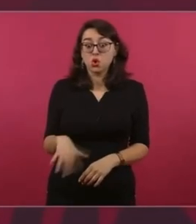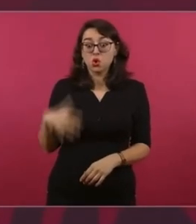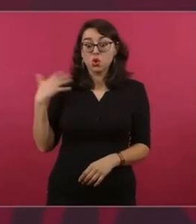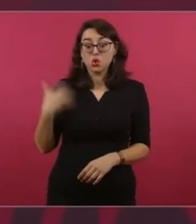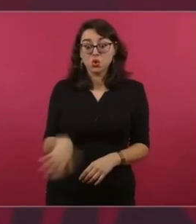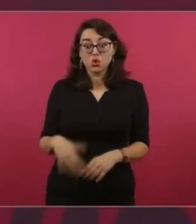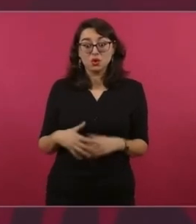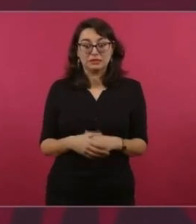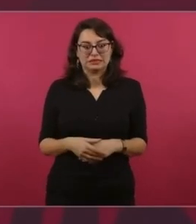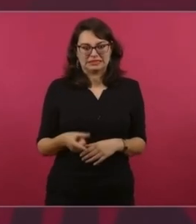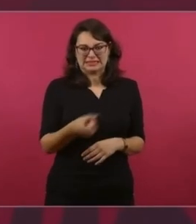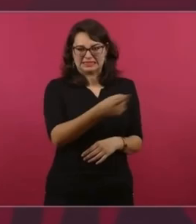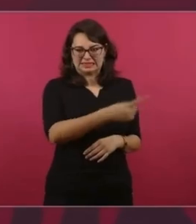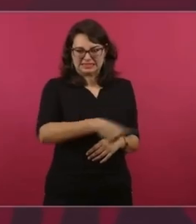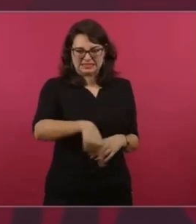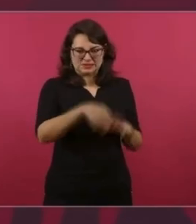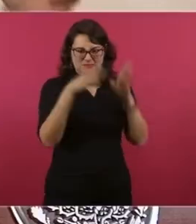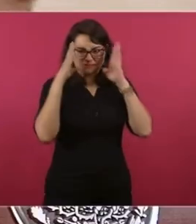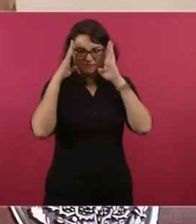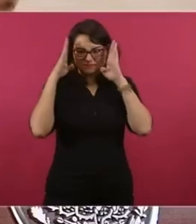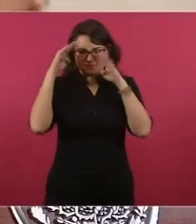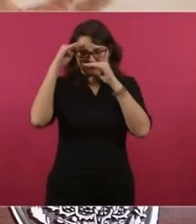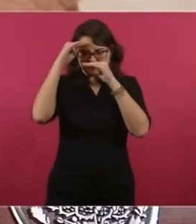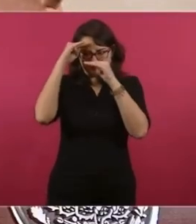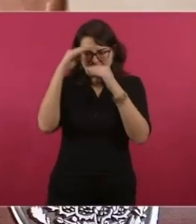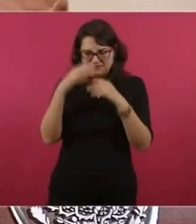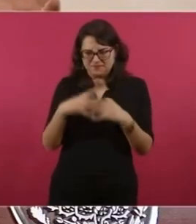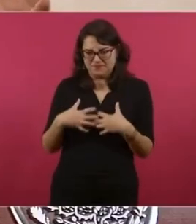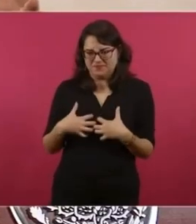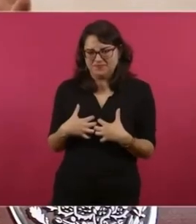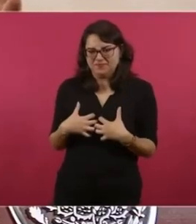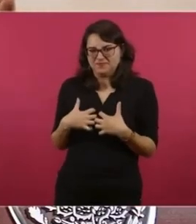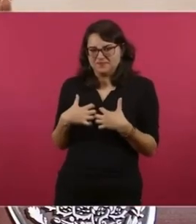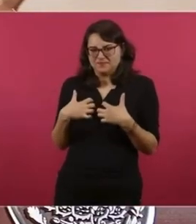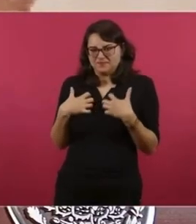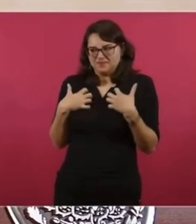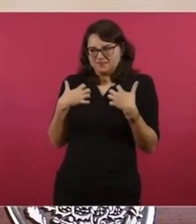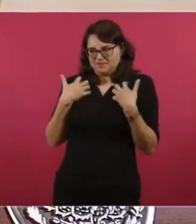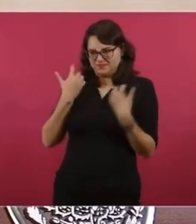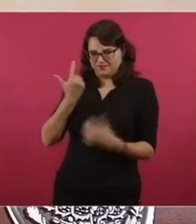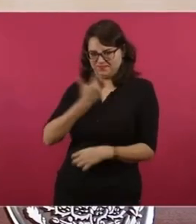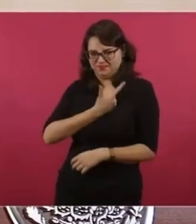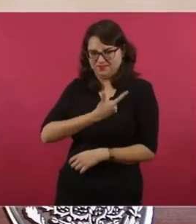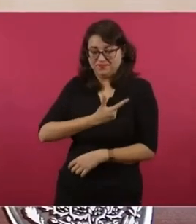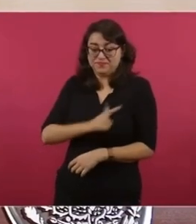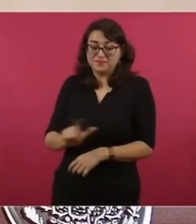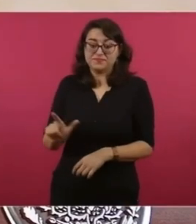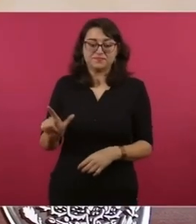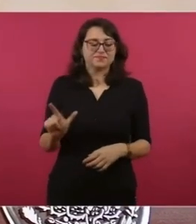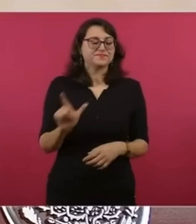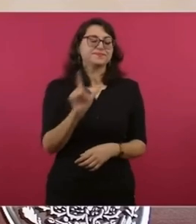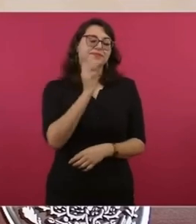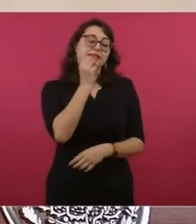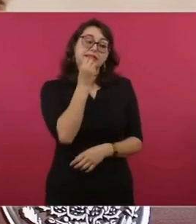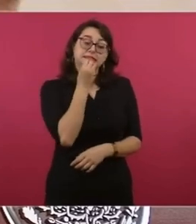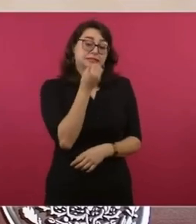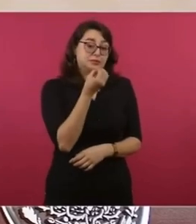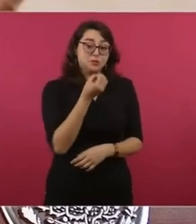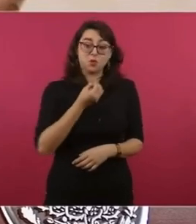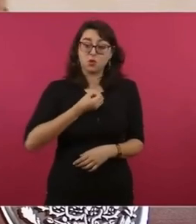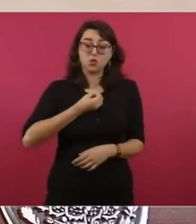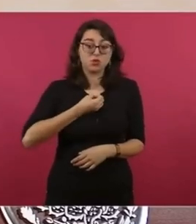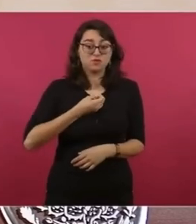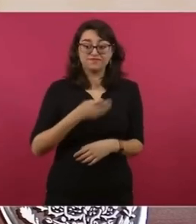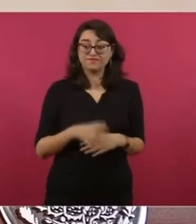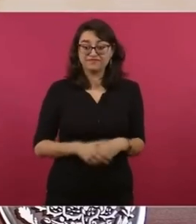es la moneda que más se ha fortalecido en el mundo con